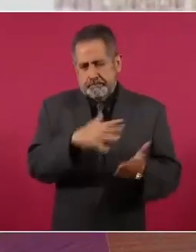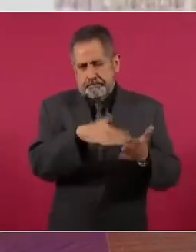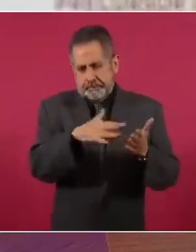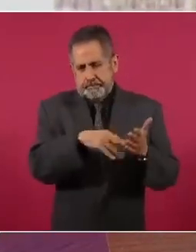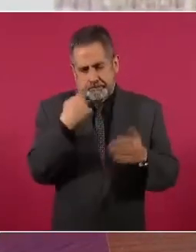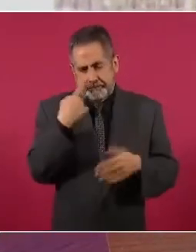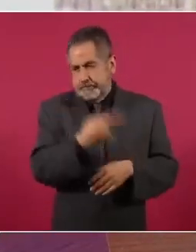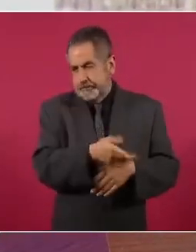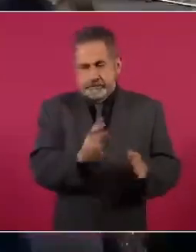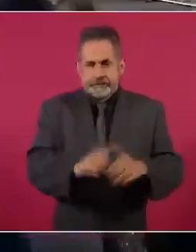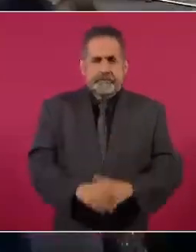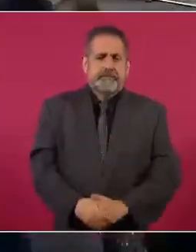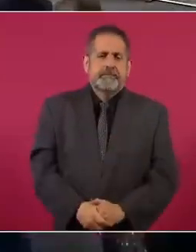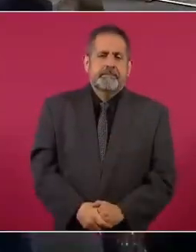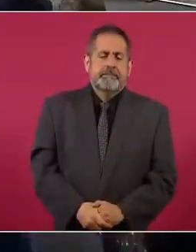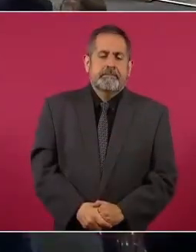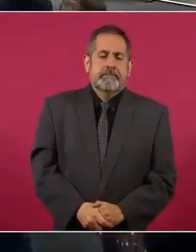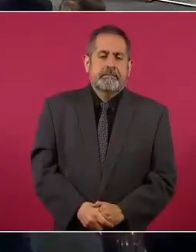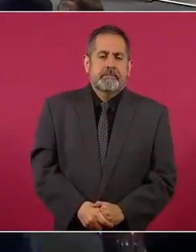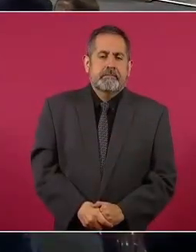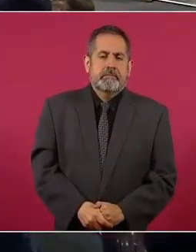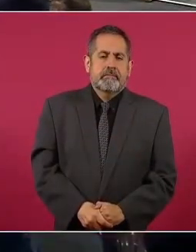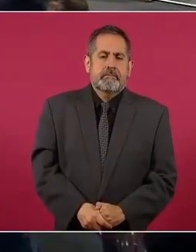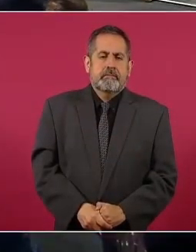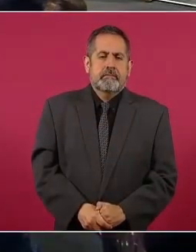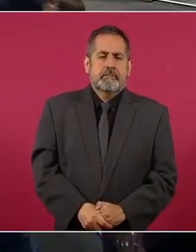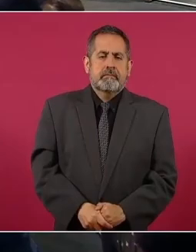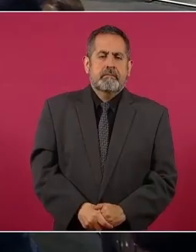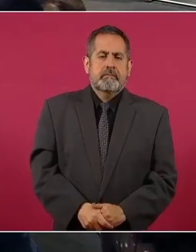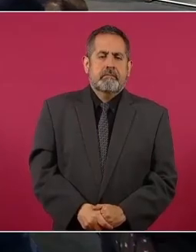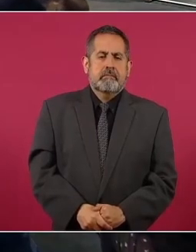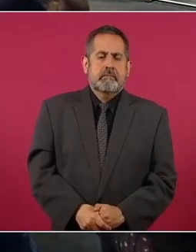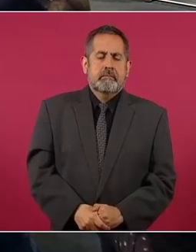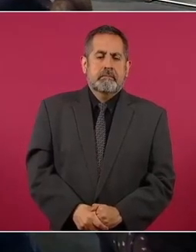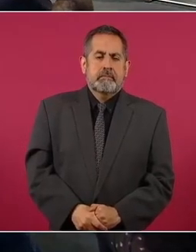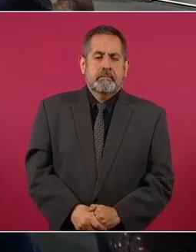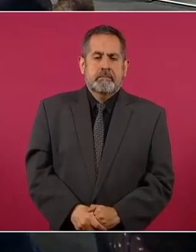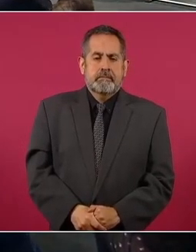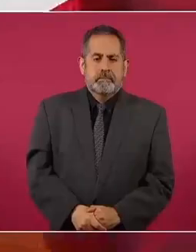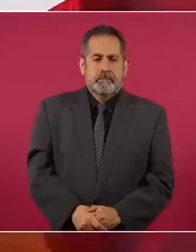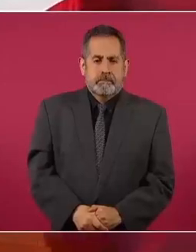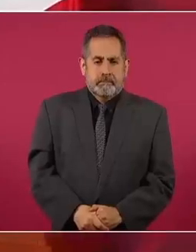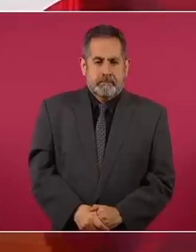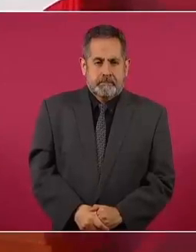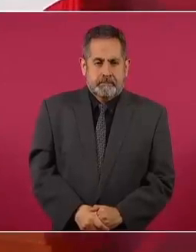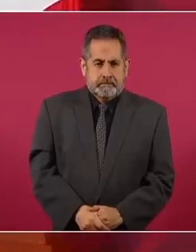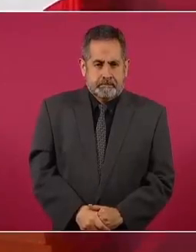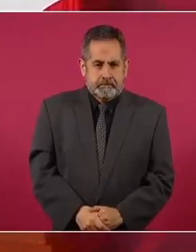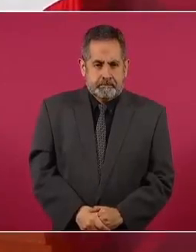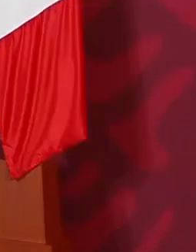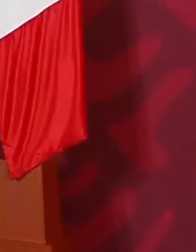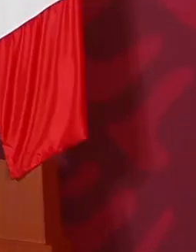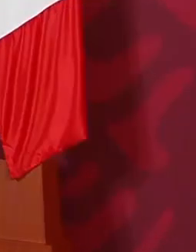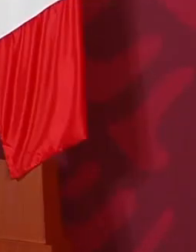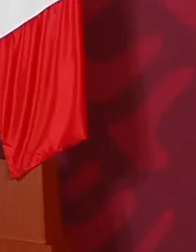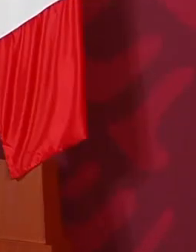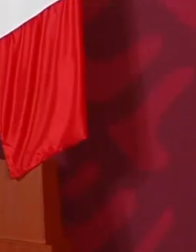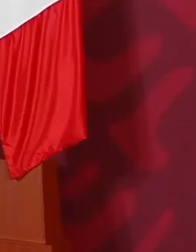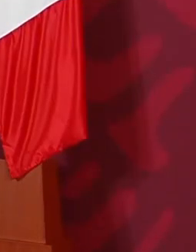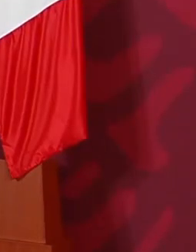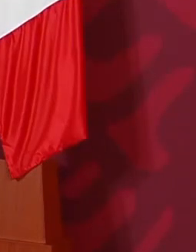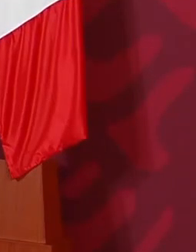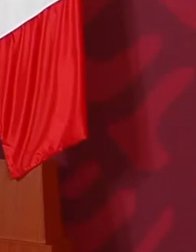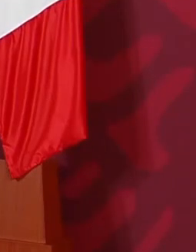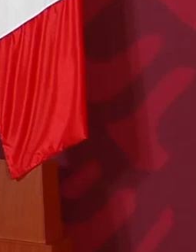léanse el artículo. Adelante. Un artículo de estas cosas en donde plantea eso. Dice, bueno, esto ya llegó al tema de una